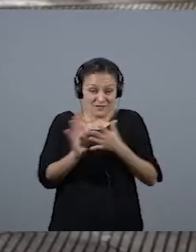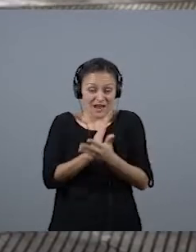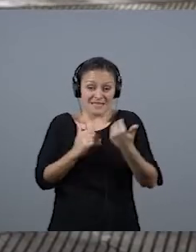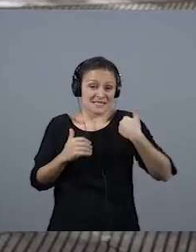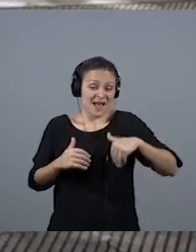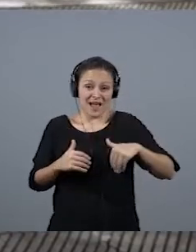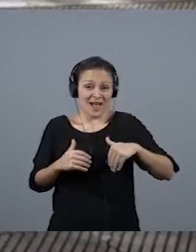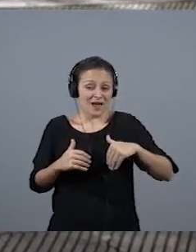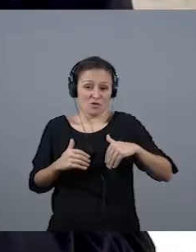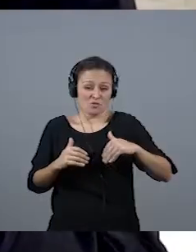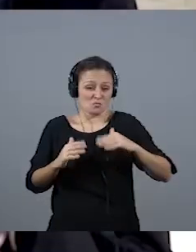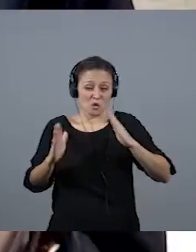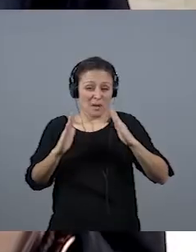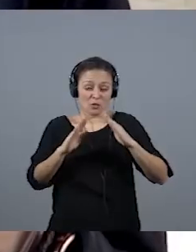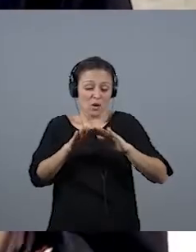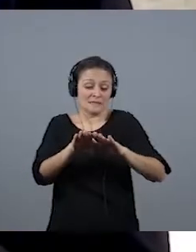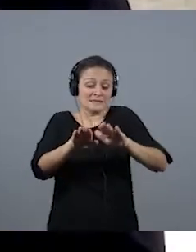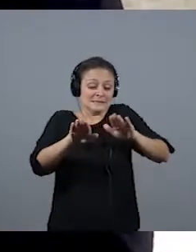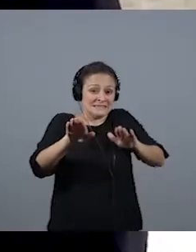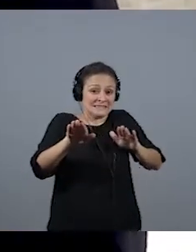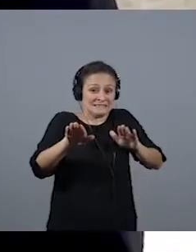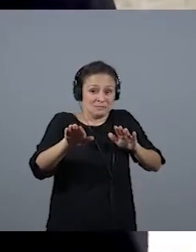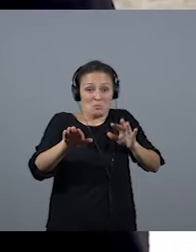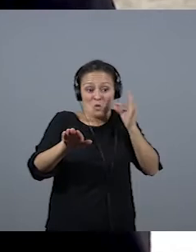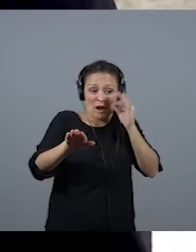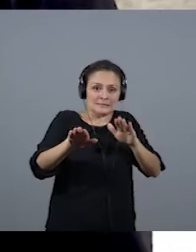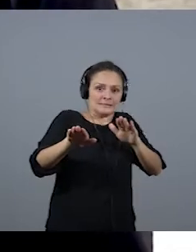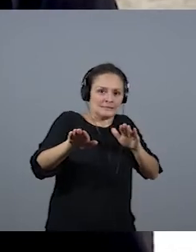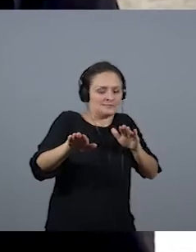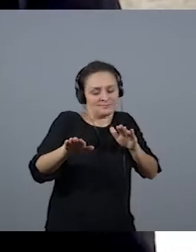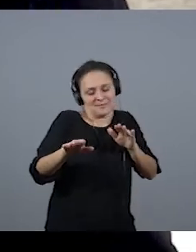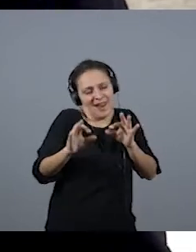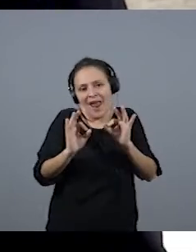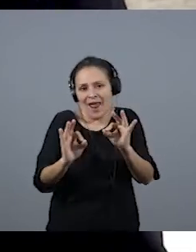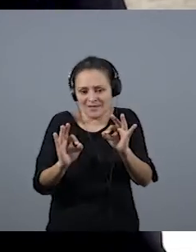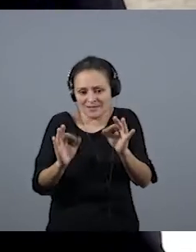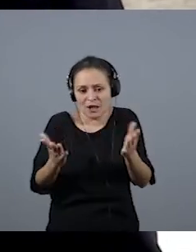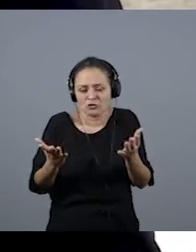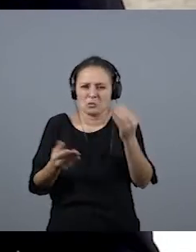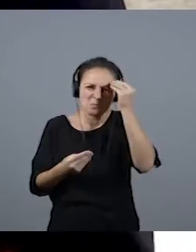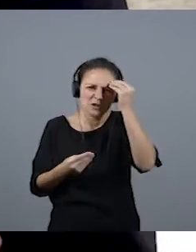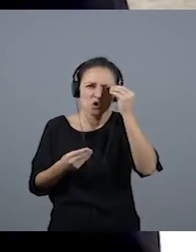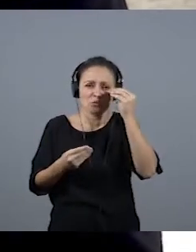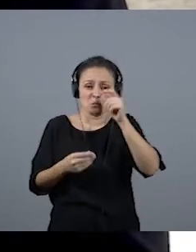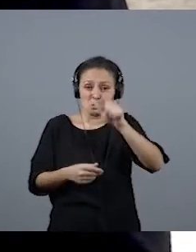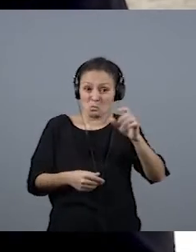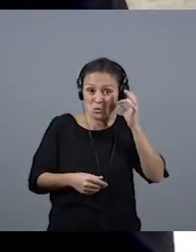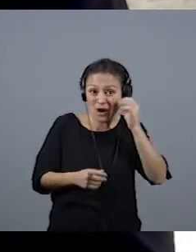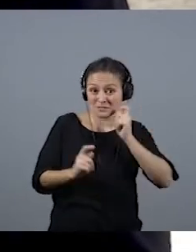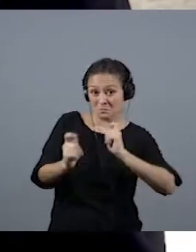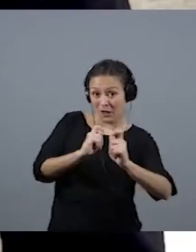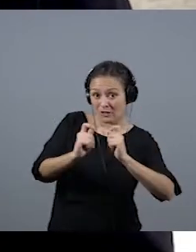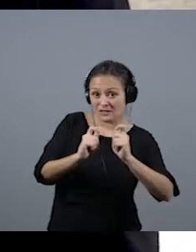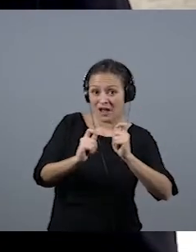que está en desventaja con respecto a los hombres. Yo creo que el papel de la periodista en este caso,